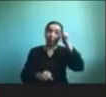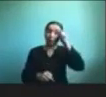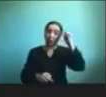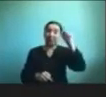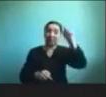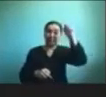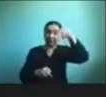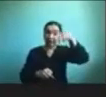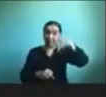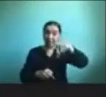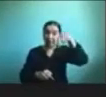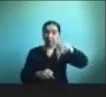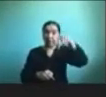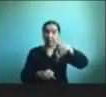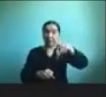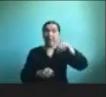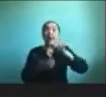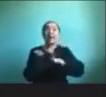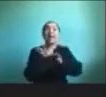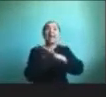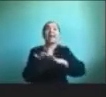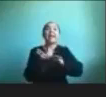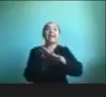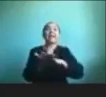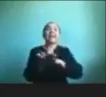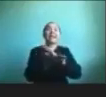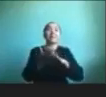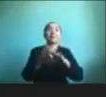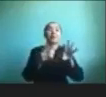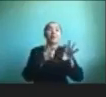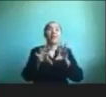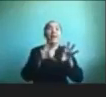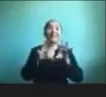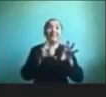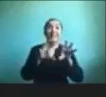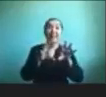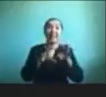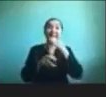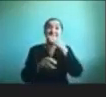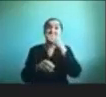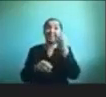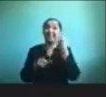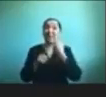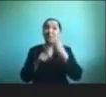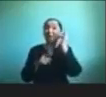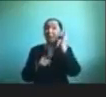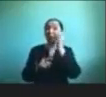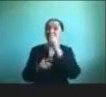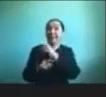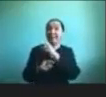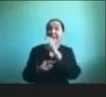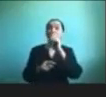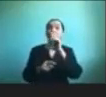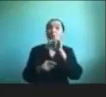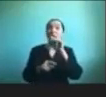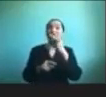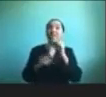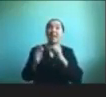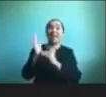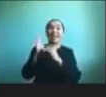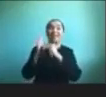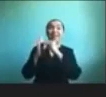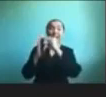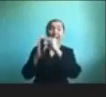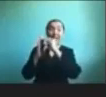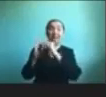están ejemplos de actividades de esto que les comentaba Olivia de los niveles entonces tenemos nivel inicial intermedio y